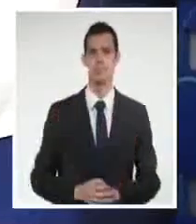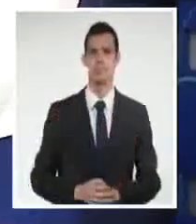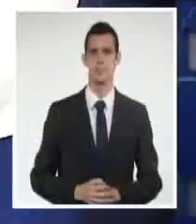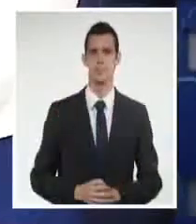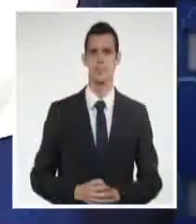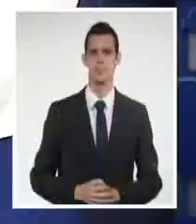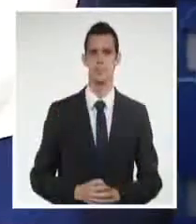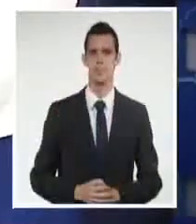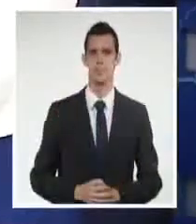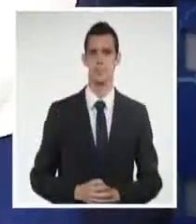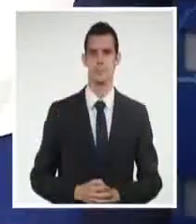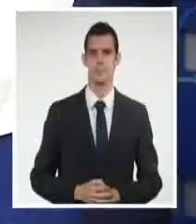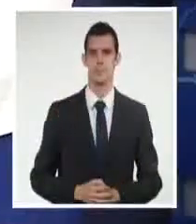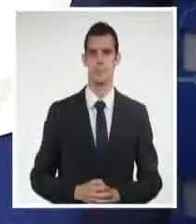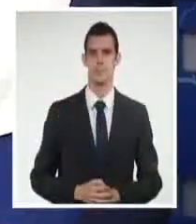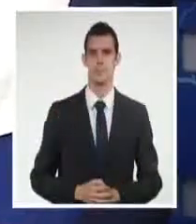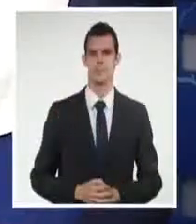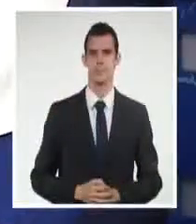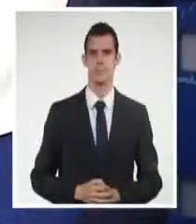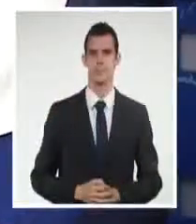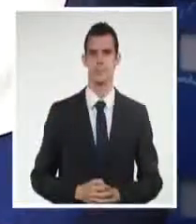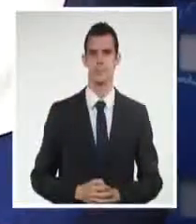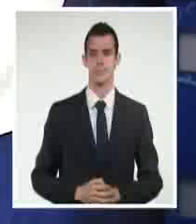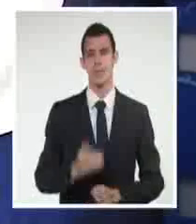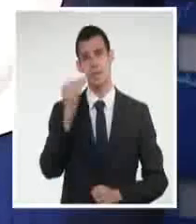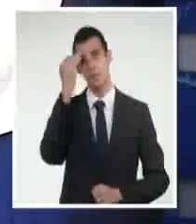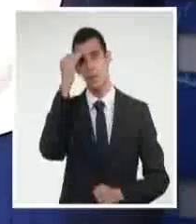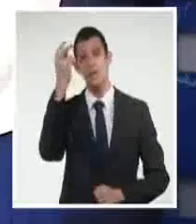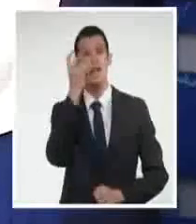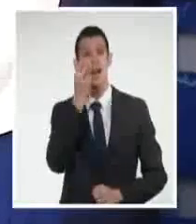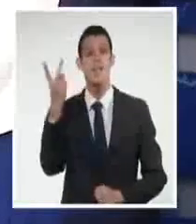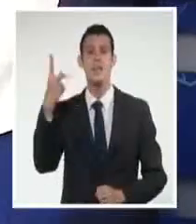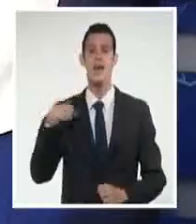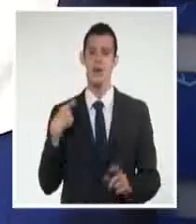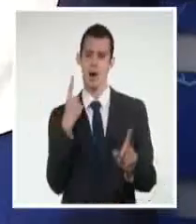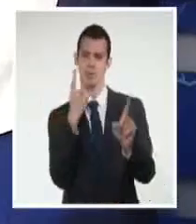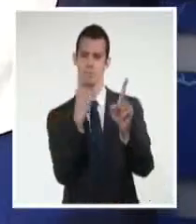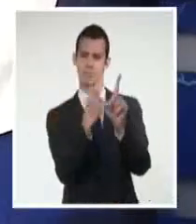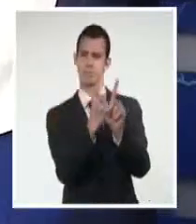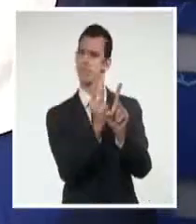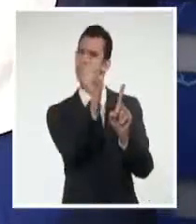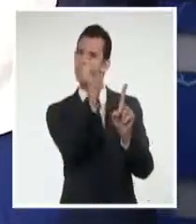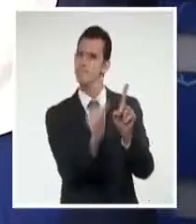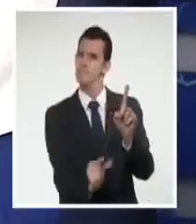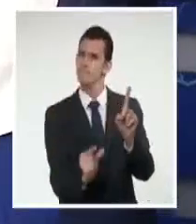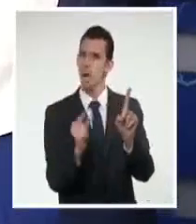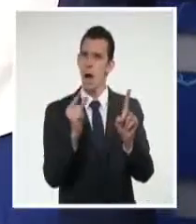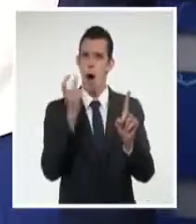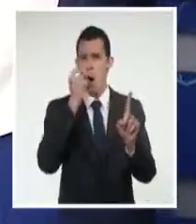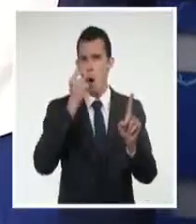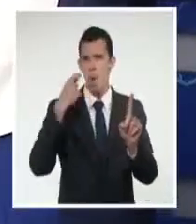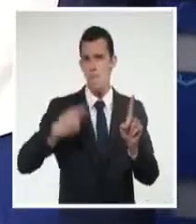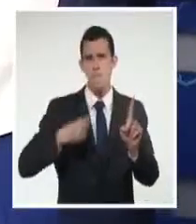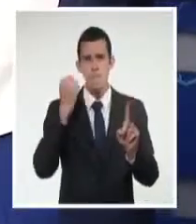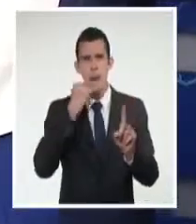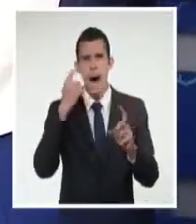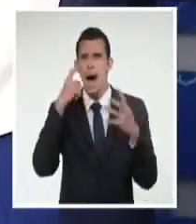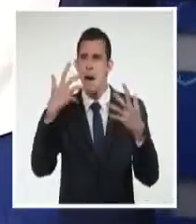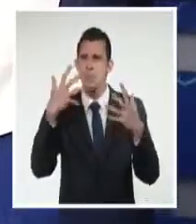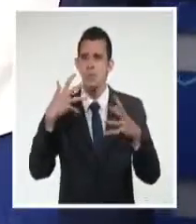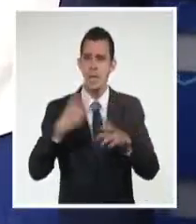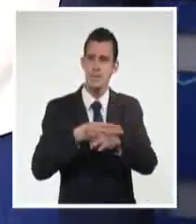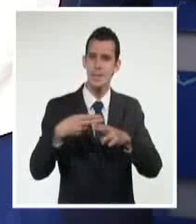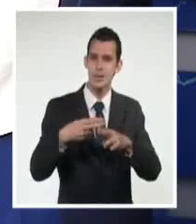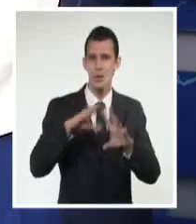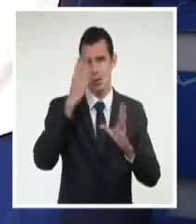Y haber conocido al hombre más grande de nuestra historia, con el que tuve momentos divinos de